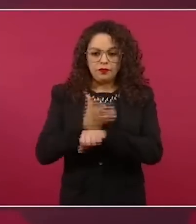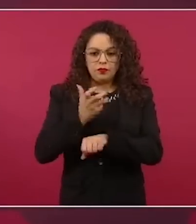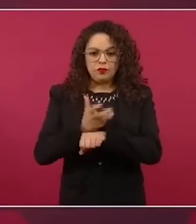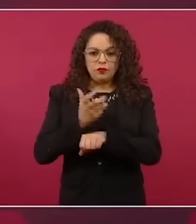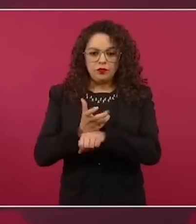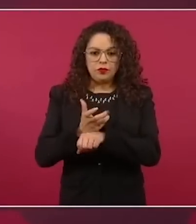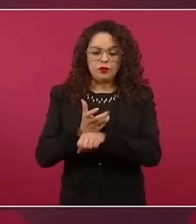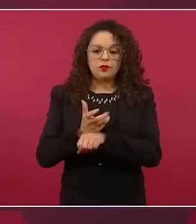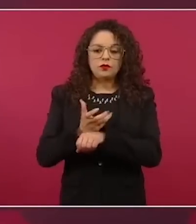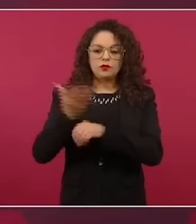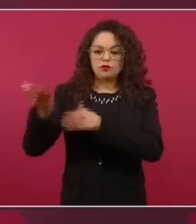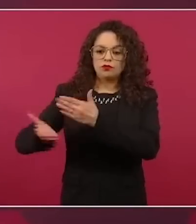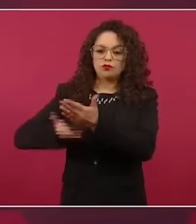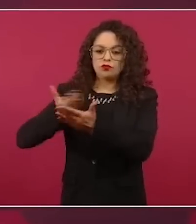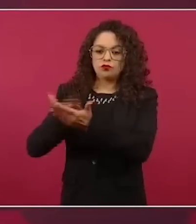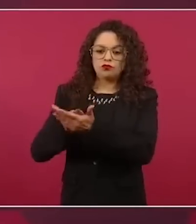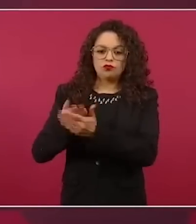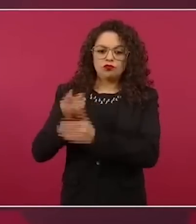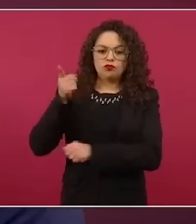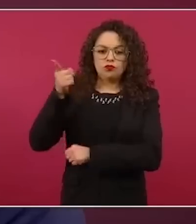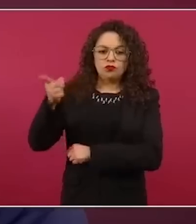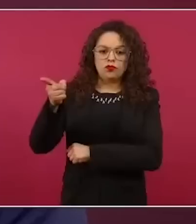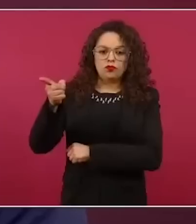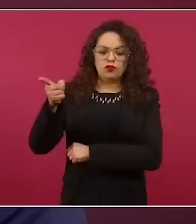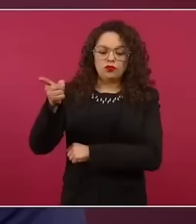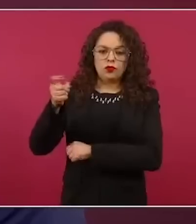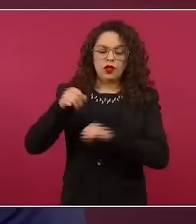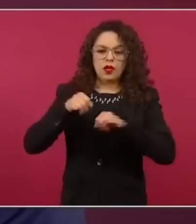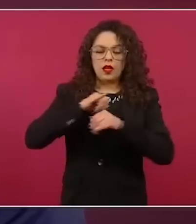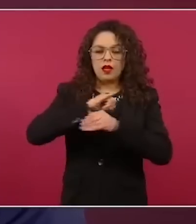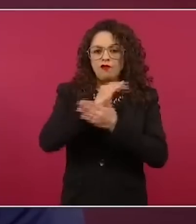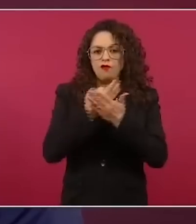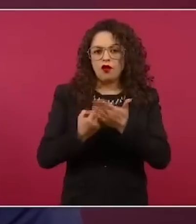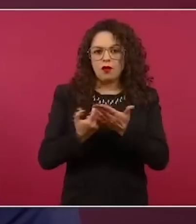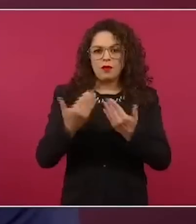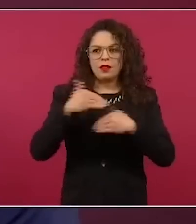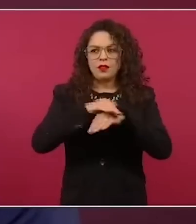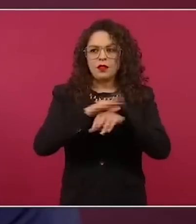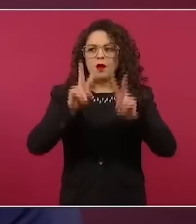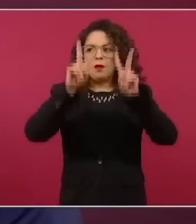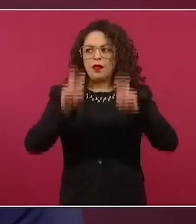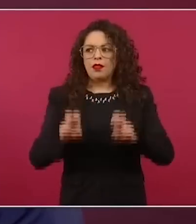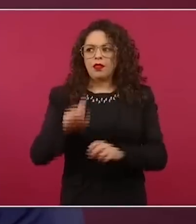Congreso su informe sobre terrorismo